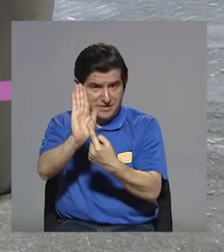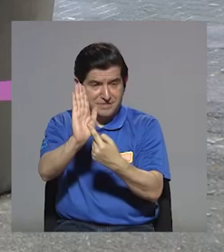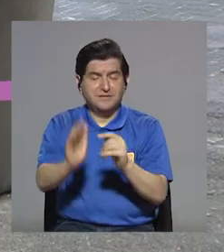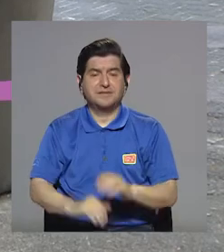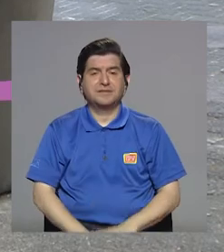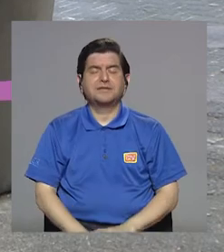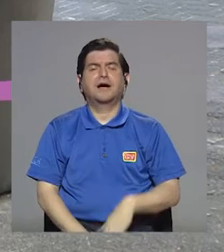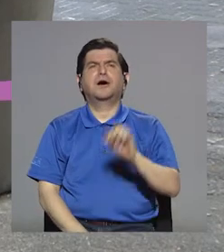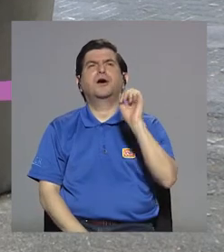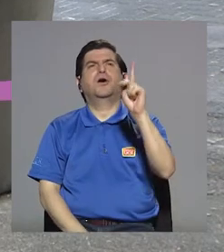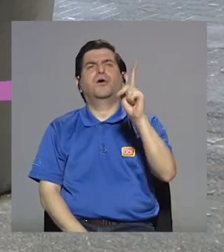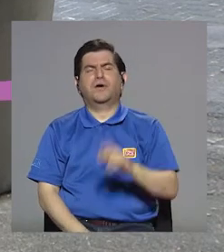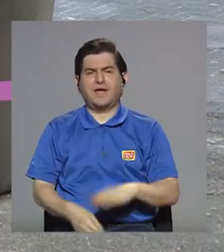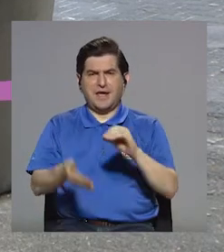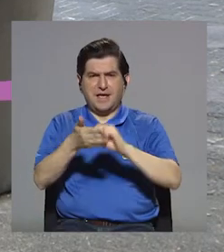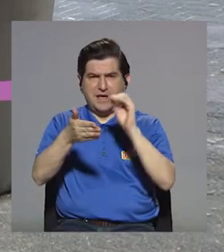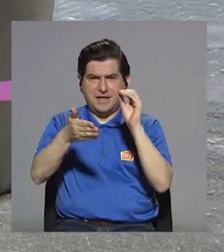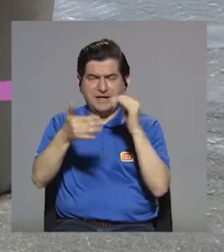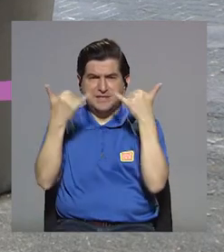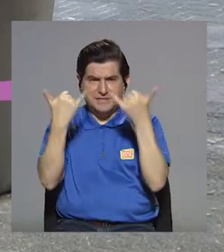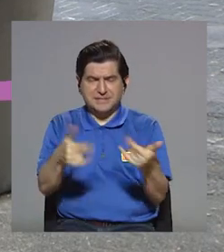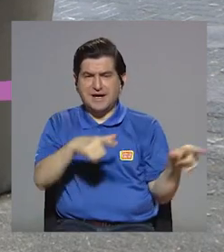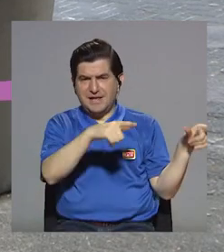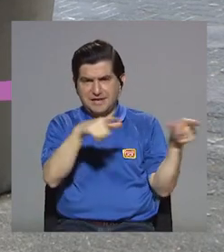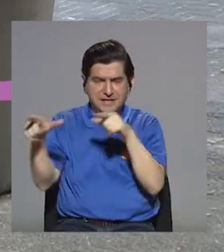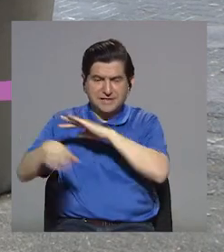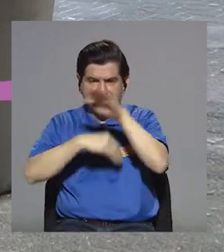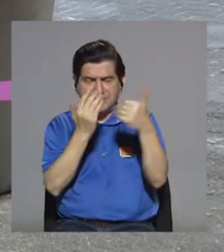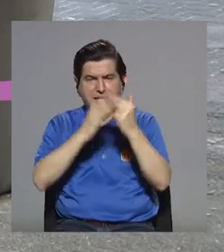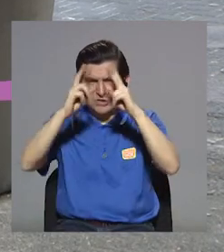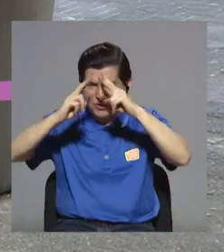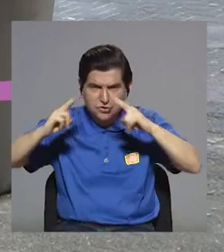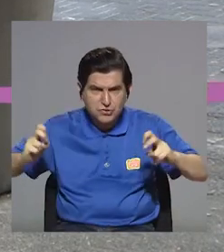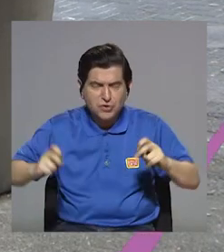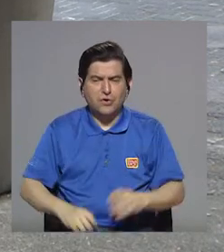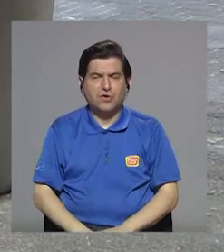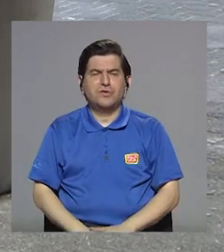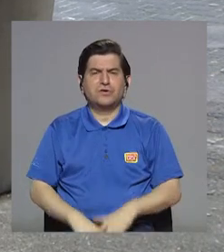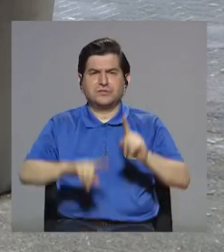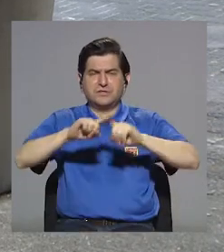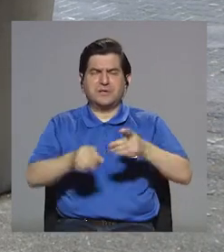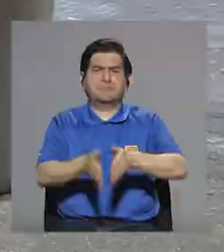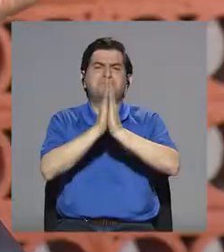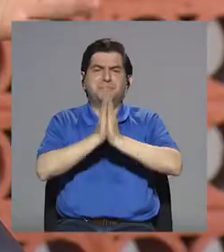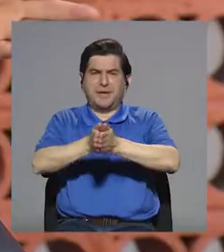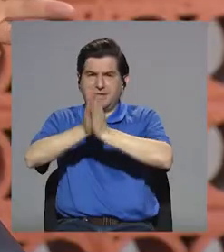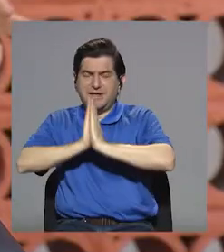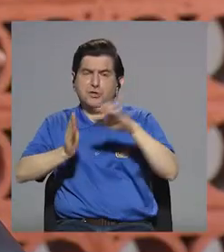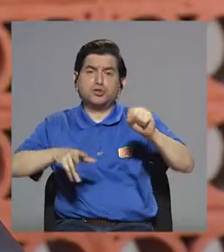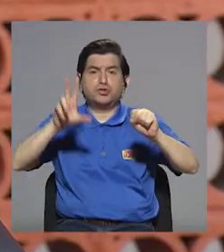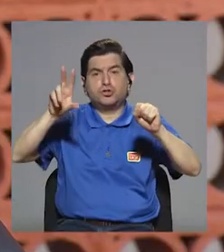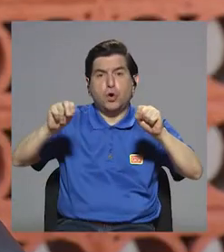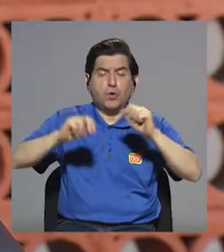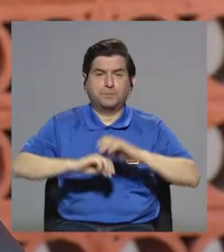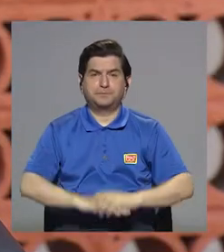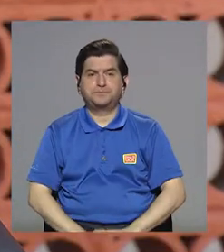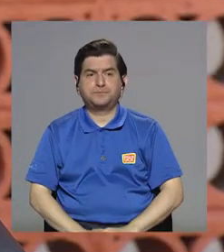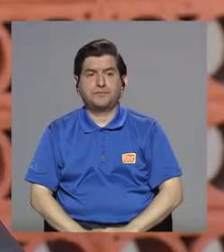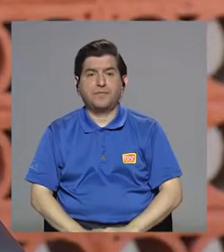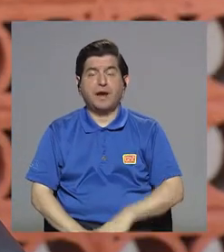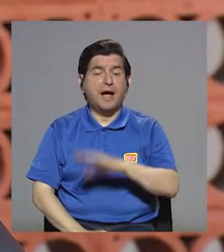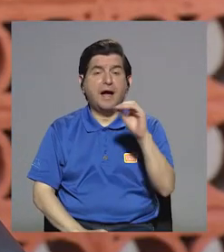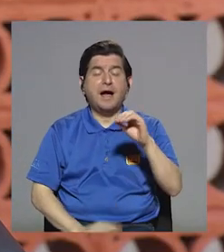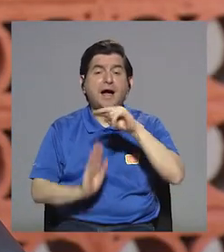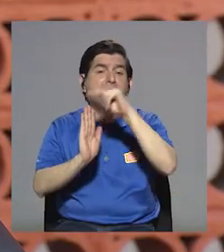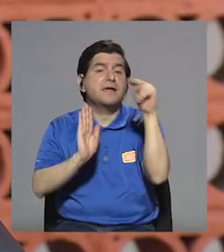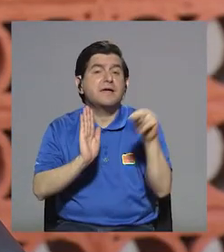Ok, digamos que la etiqueta ya está lista, ya están, digamos, todos los análisis que ustedes hicieron en función de lo que les pidieron o no. Ah, bueno, y los lineamientos,